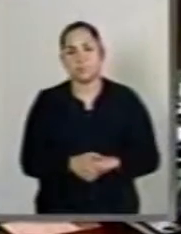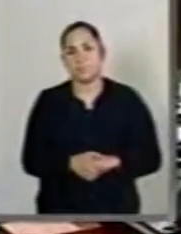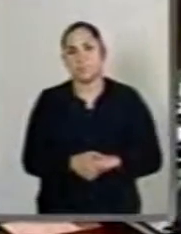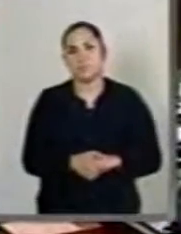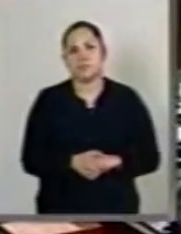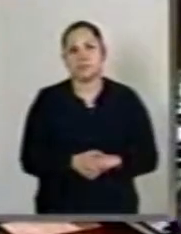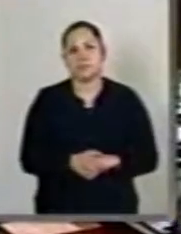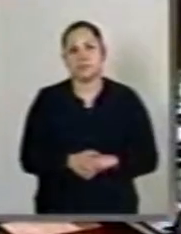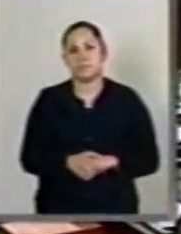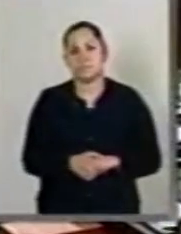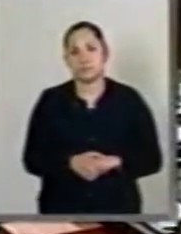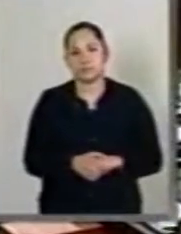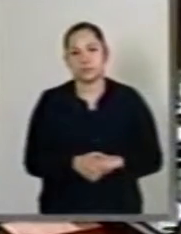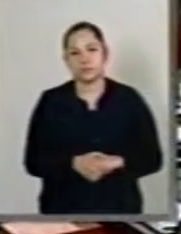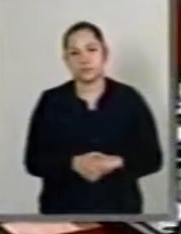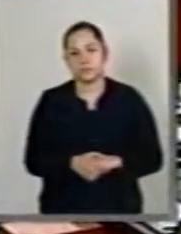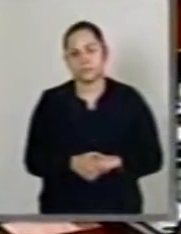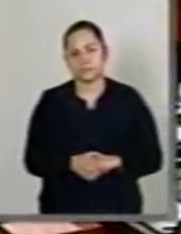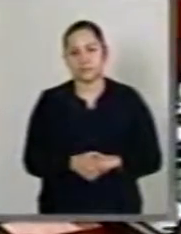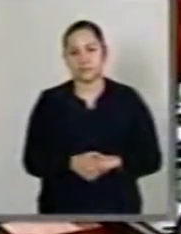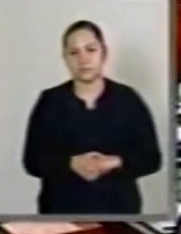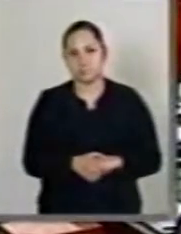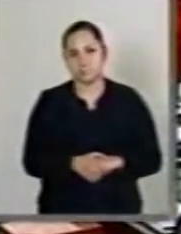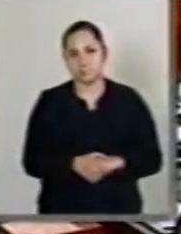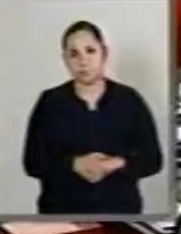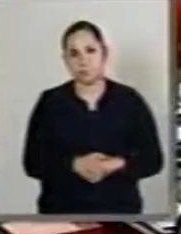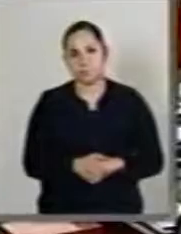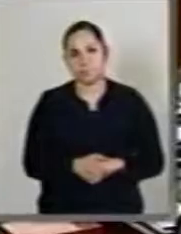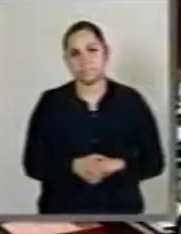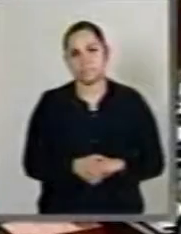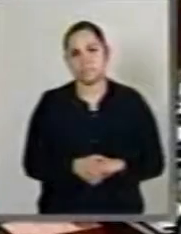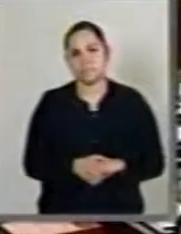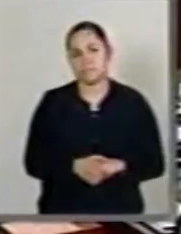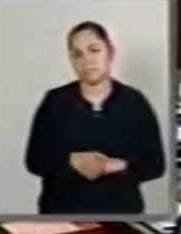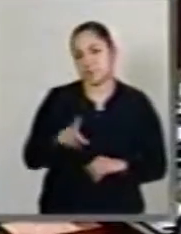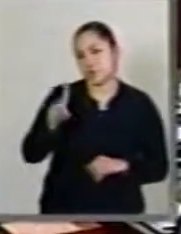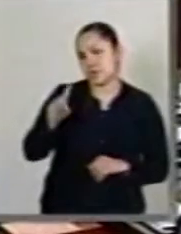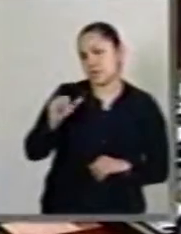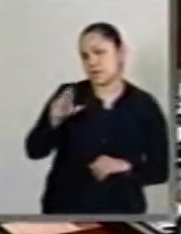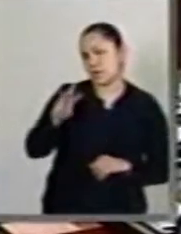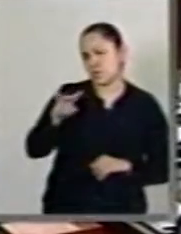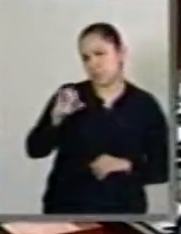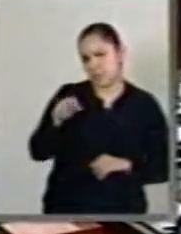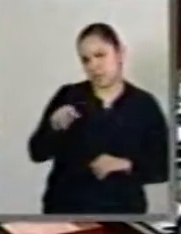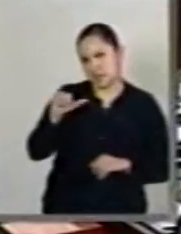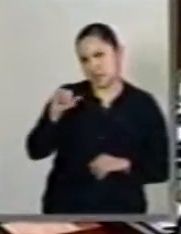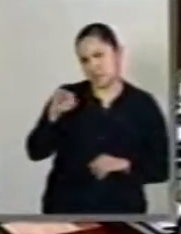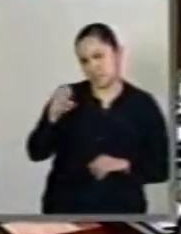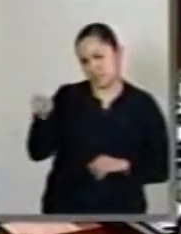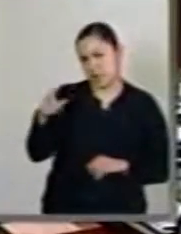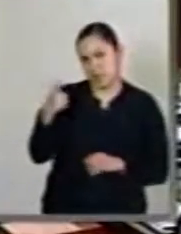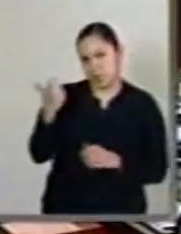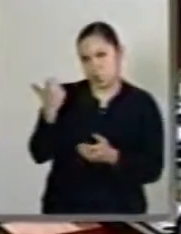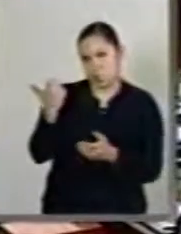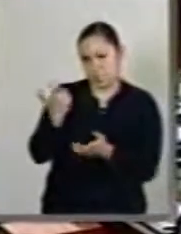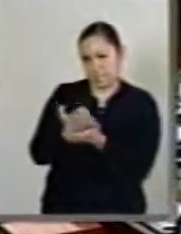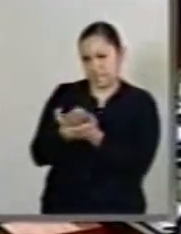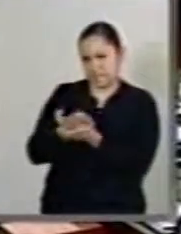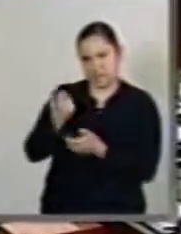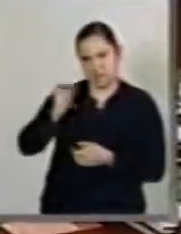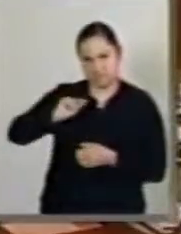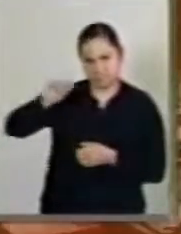Cuando el economista Daron Acemoglu y el politólogo James Robinson